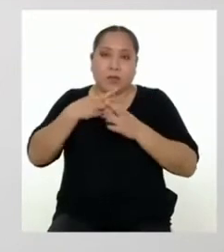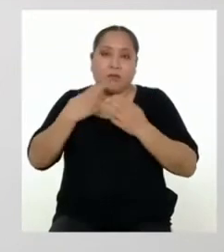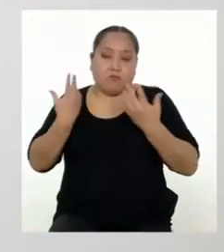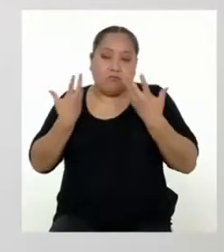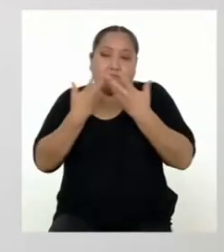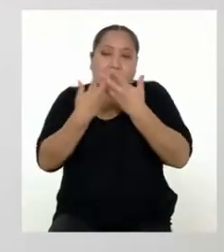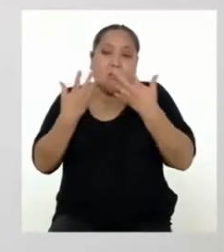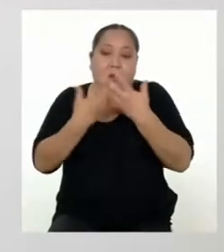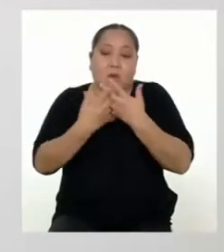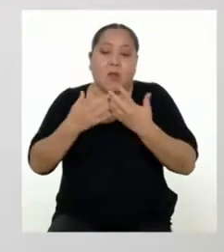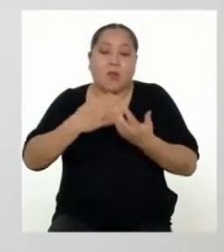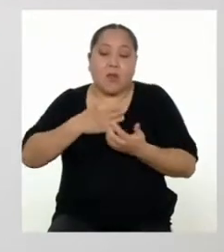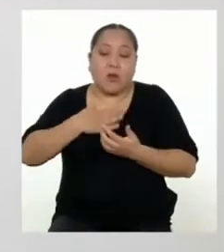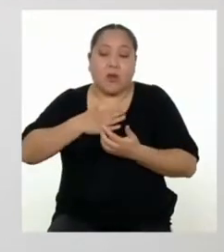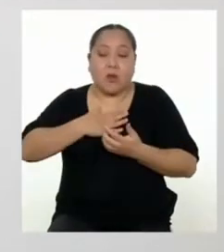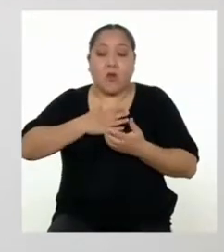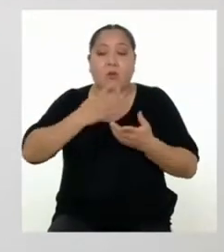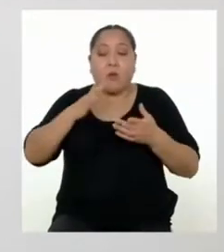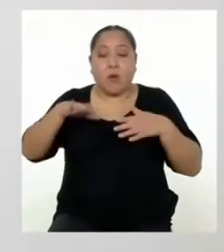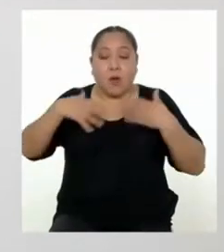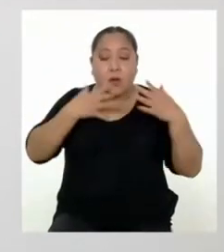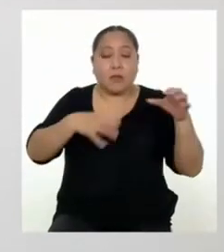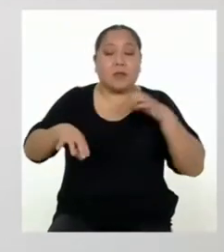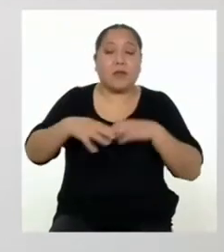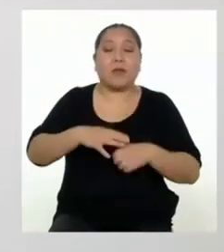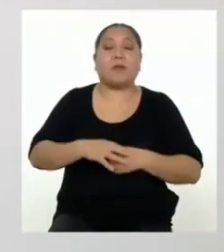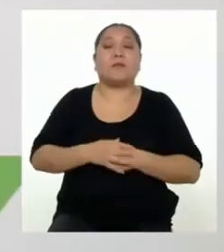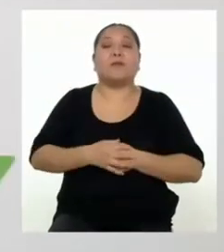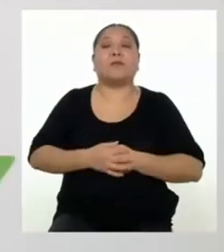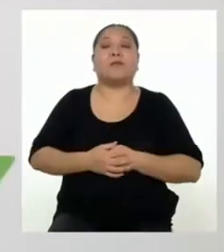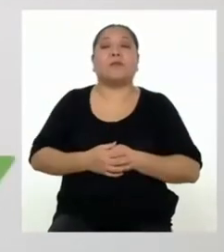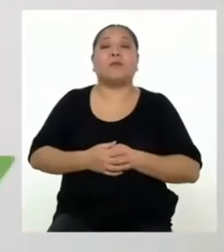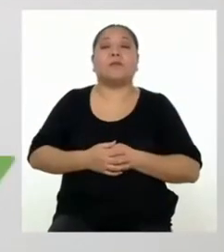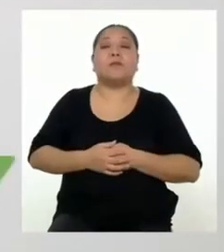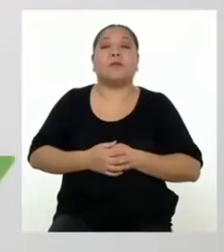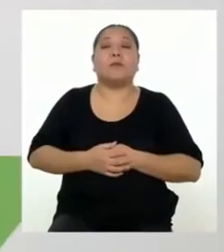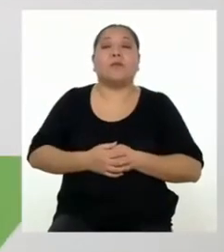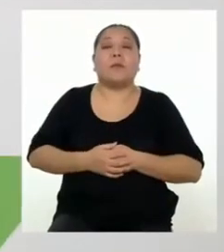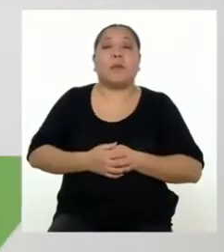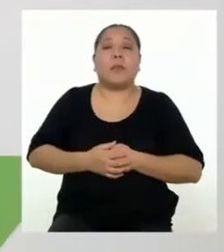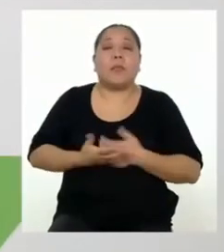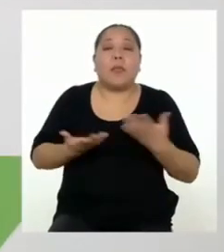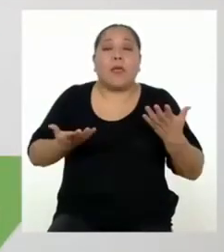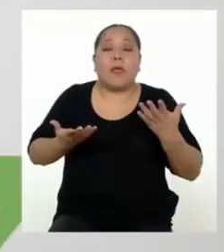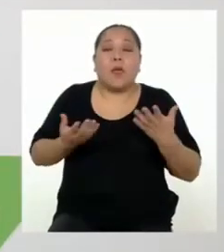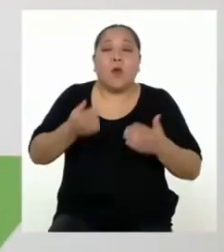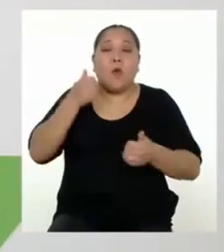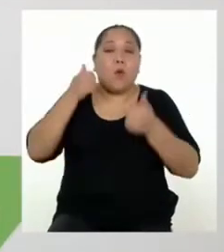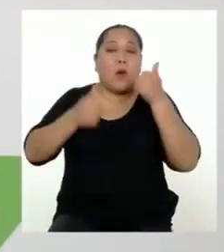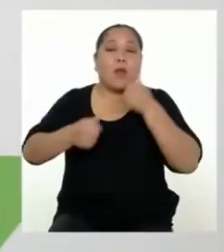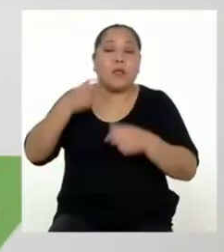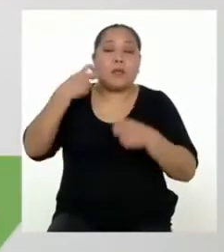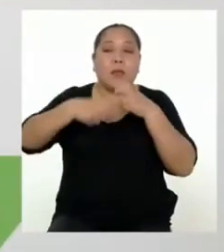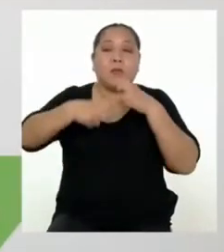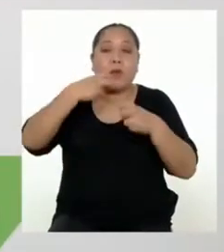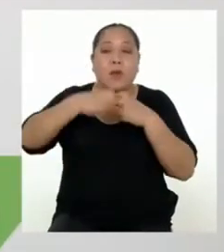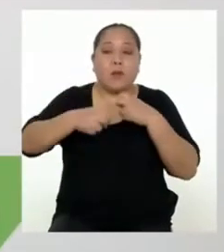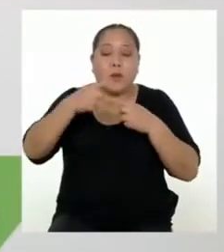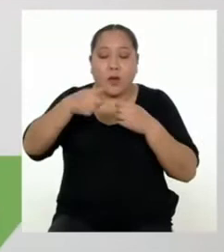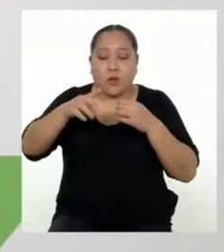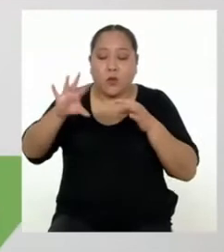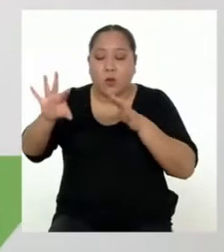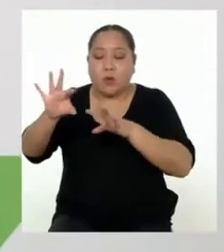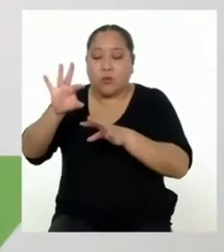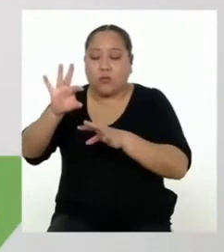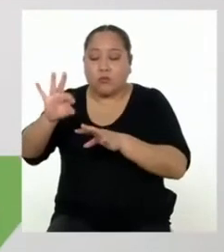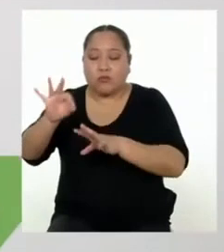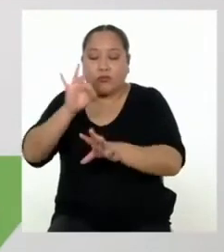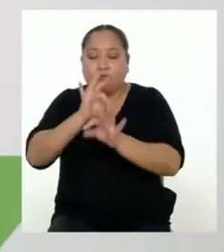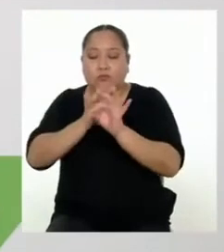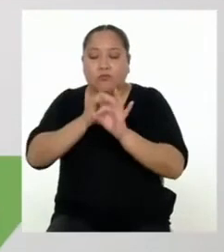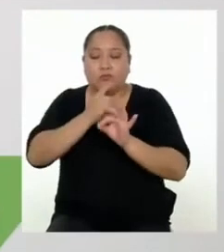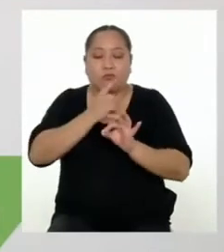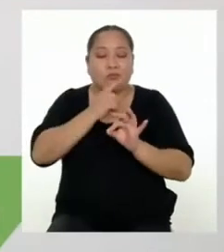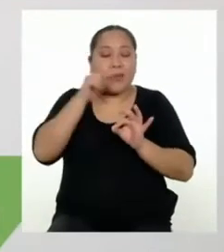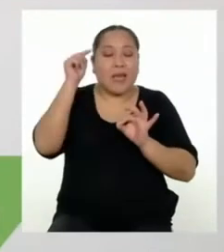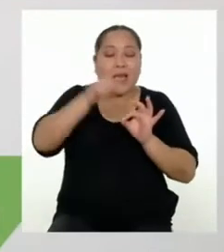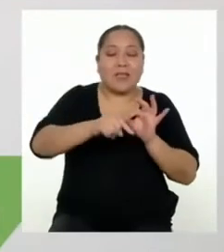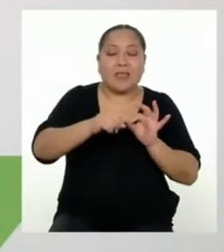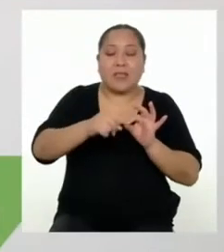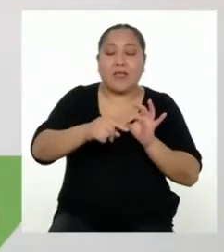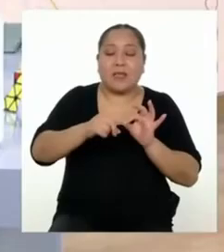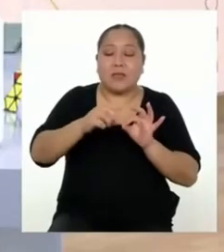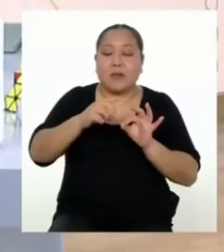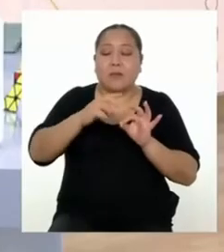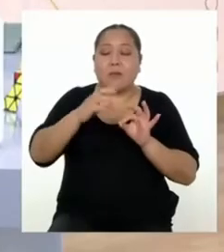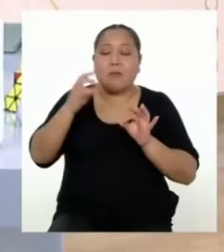sean posibles de cumplir. Siguiente pregunta. ¿Qué situación problemática has priorizado en el consumo de la energía